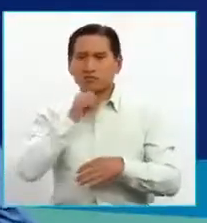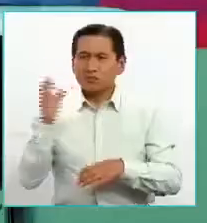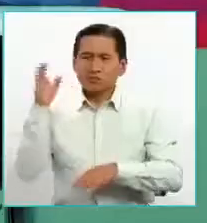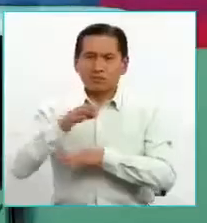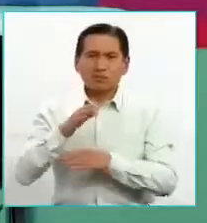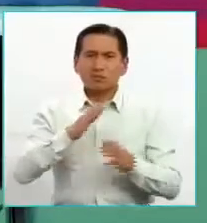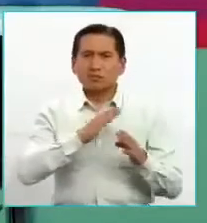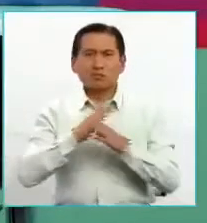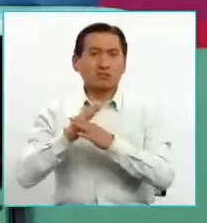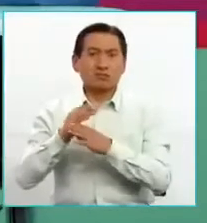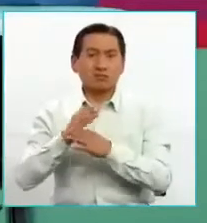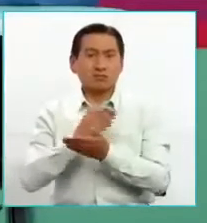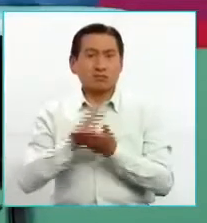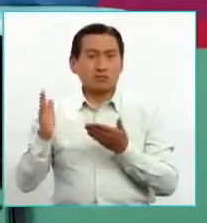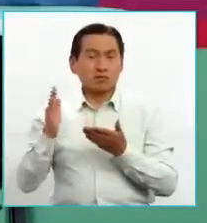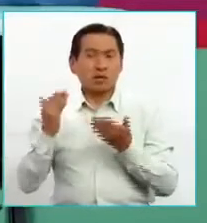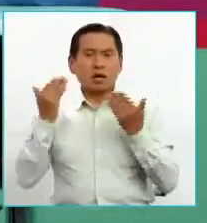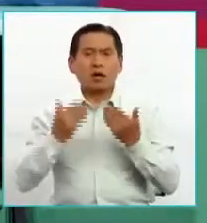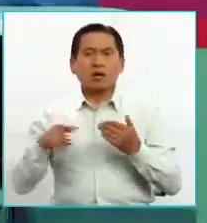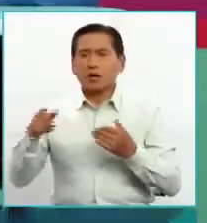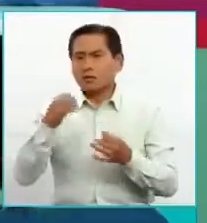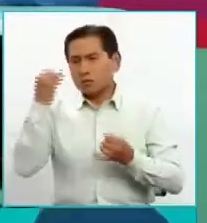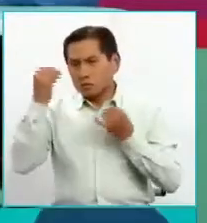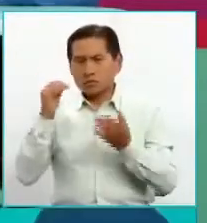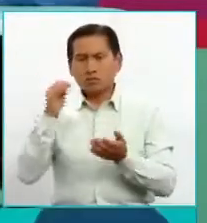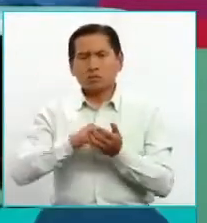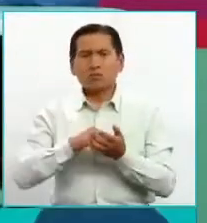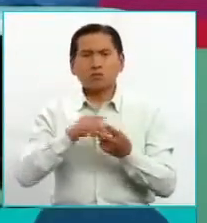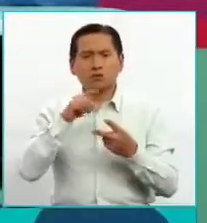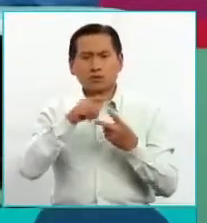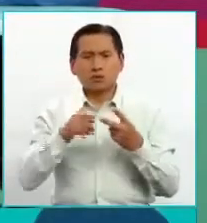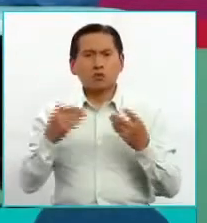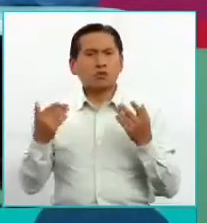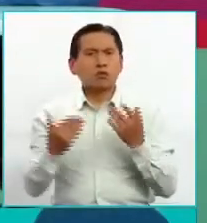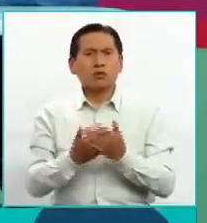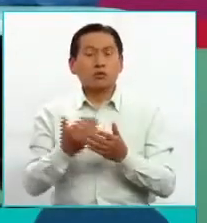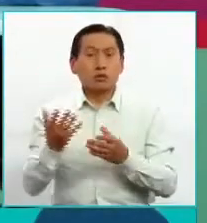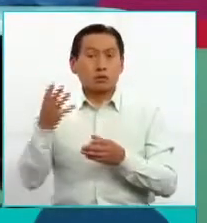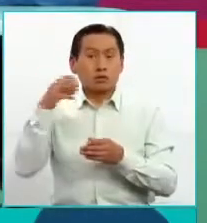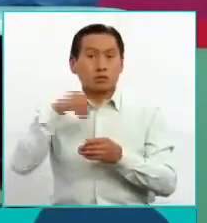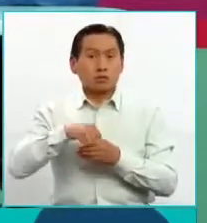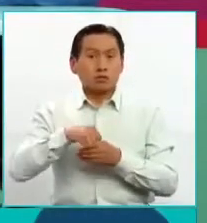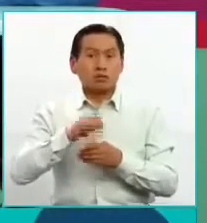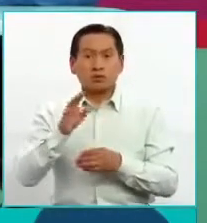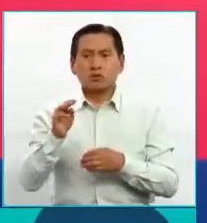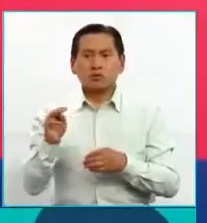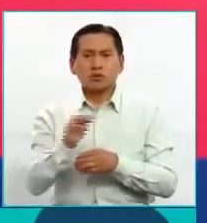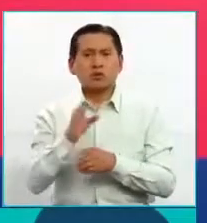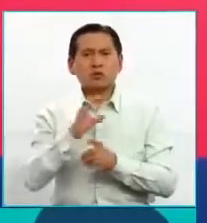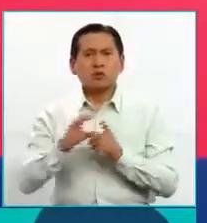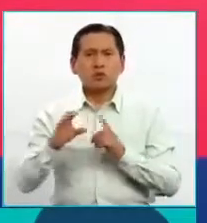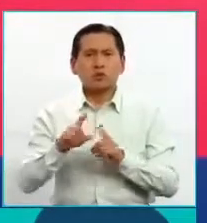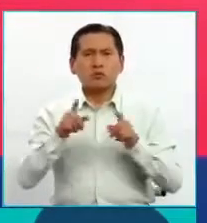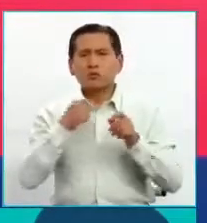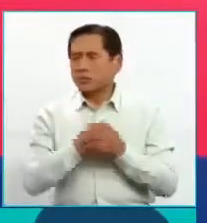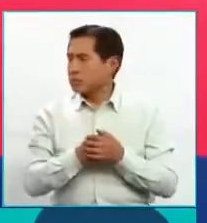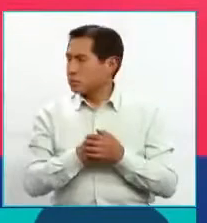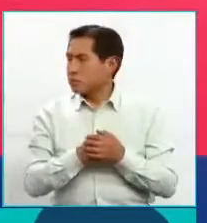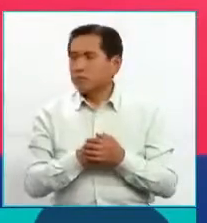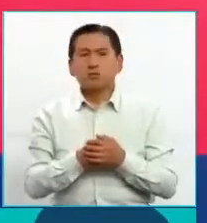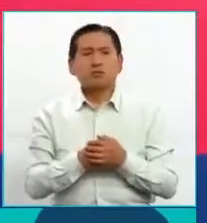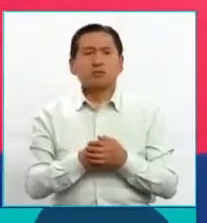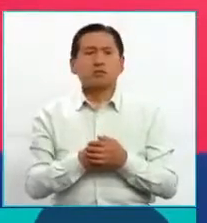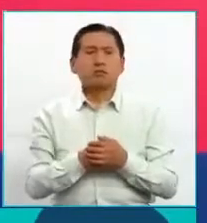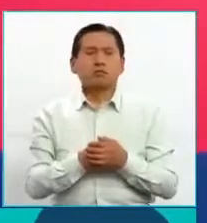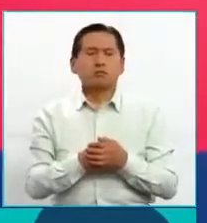líneas que establecen estos dos nuevos términos como parte del nombre de un Ministerio de Culturas? A ver, yo creo